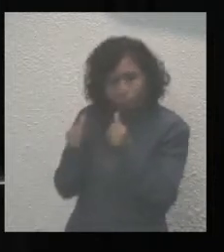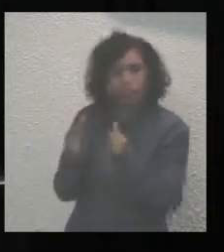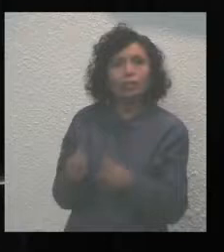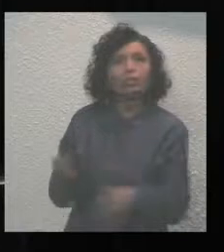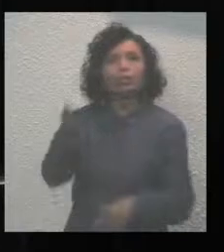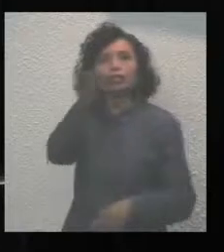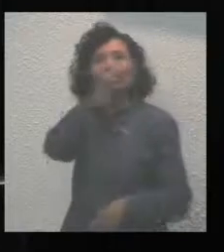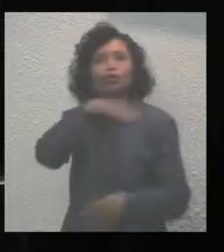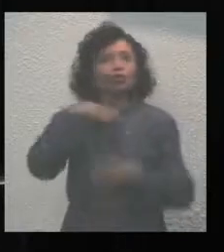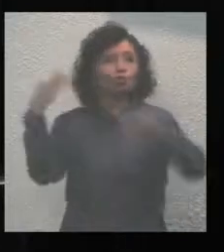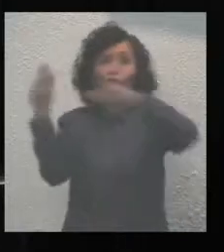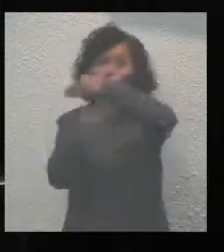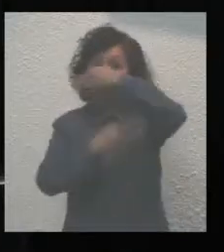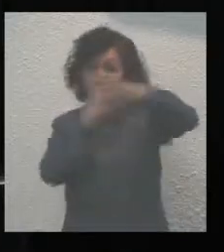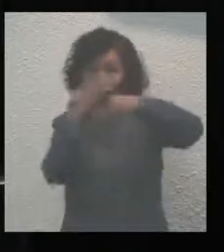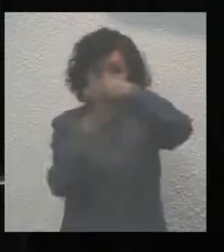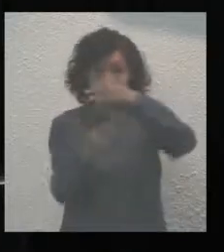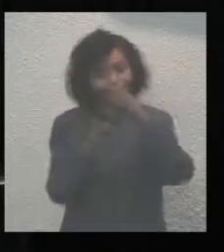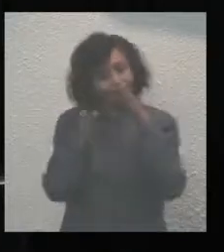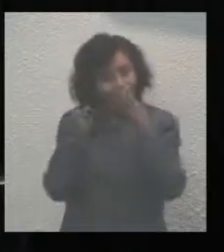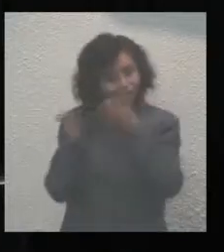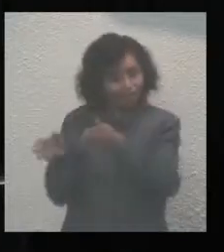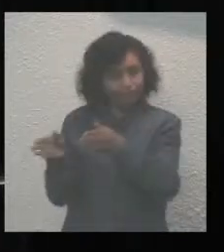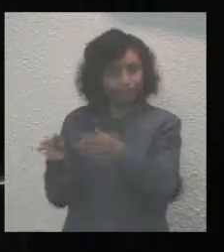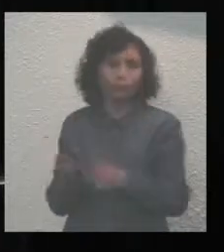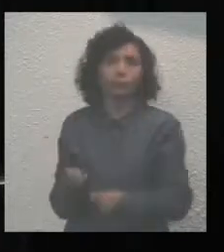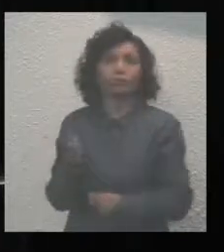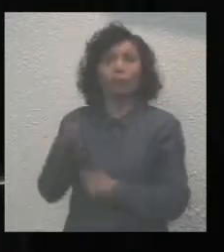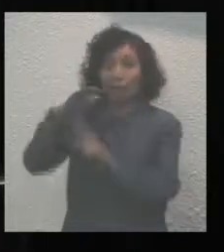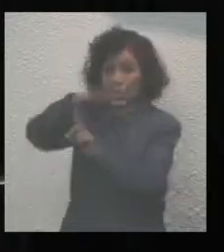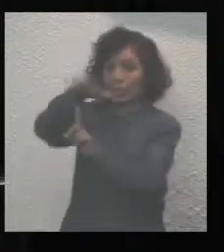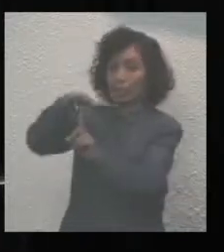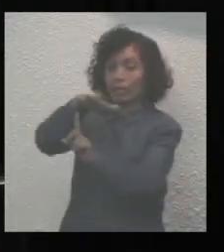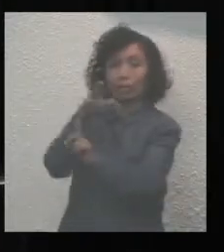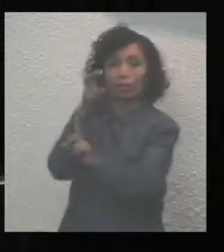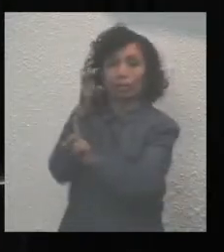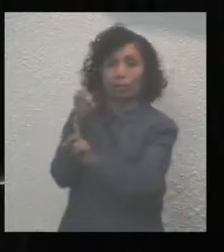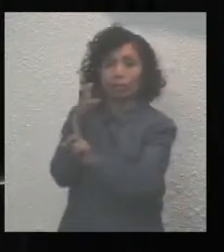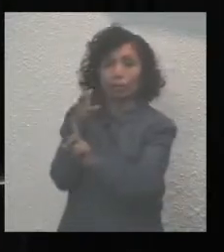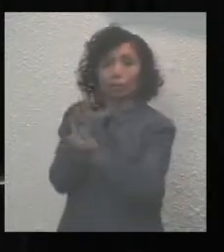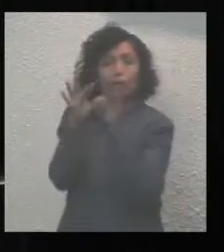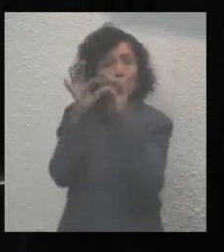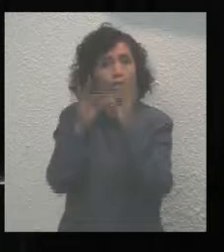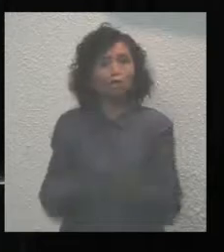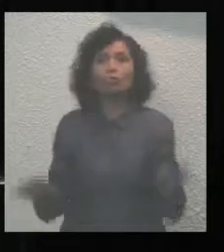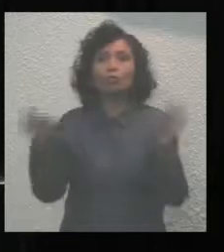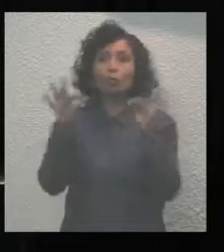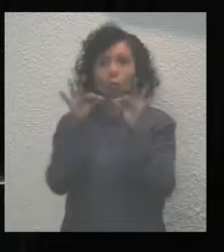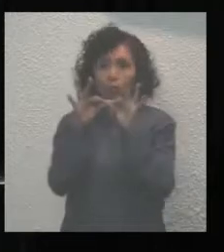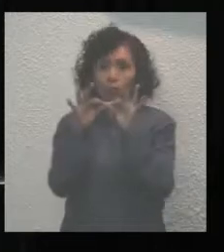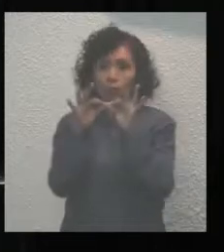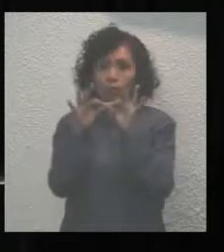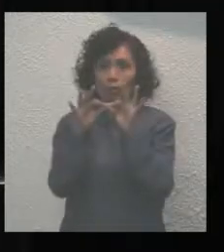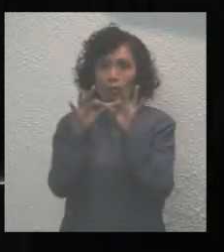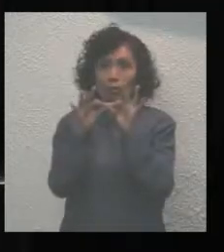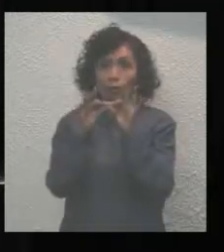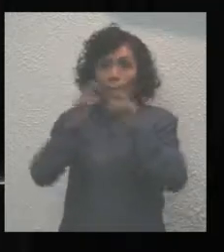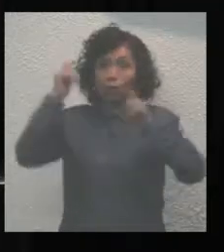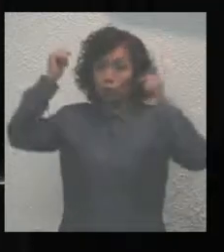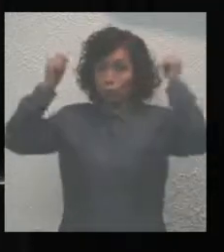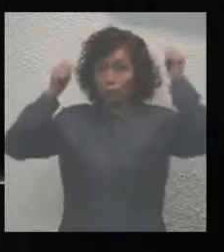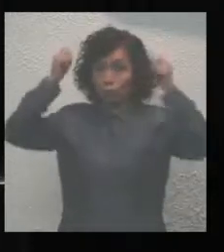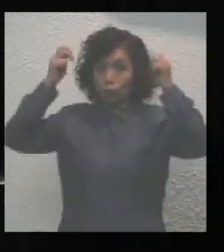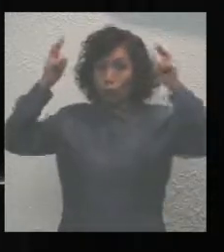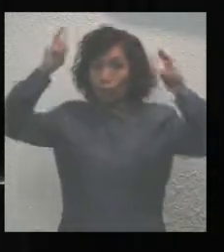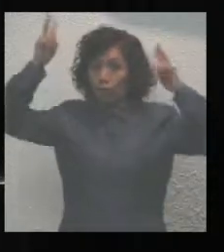estar comprometidos. Por ser el medio ambiente el principal atractivo de millones de personas para